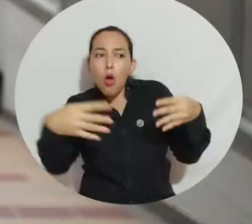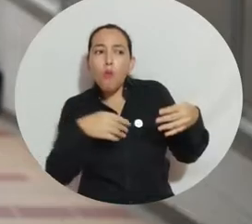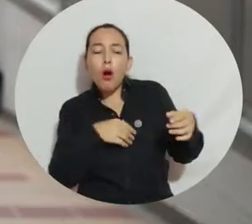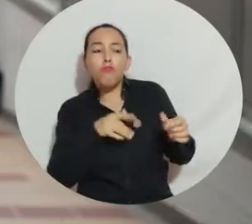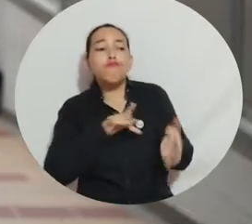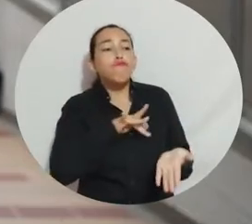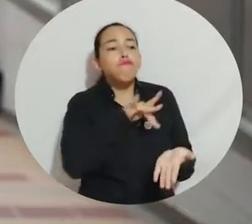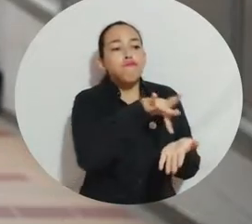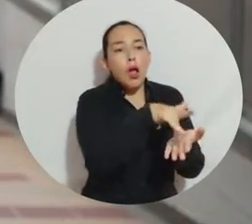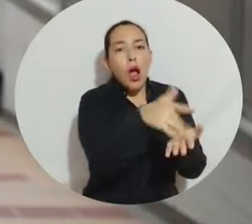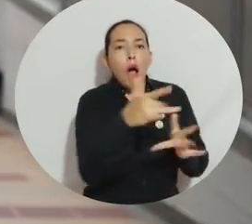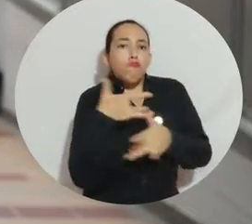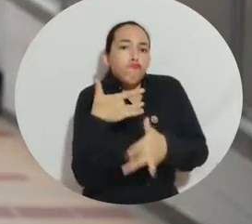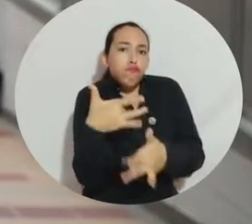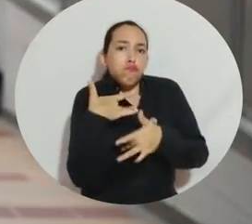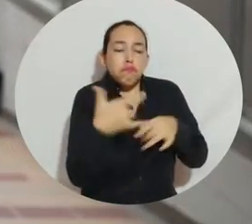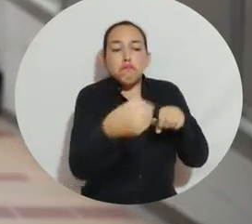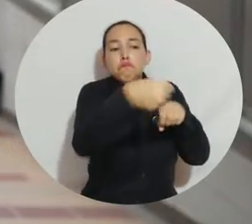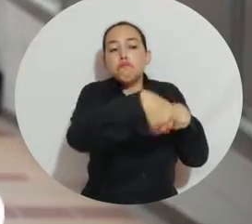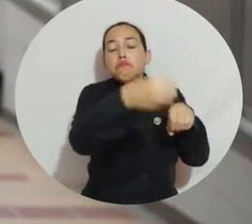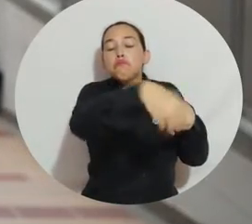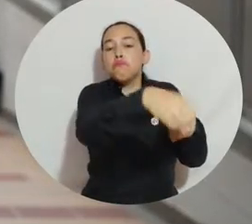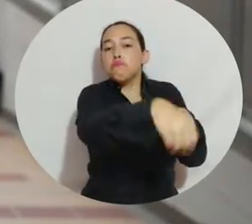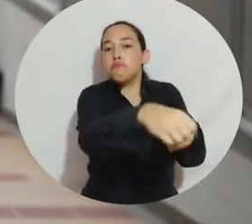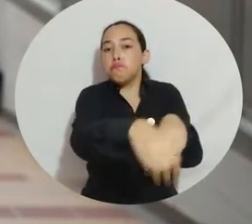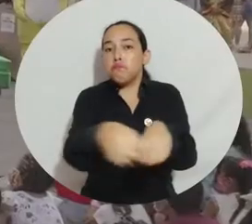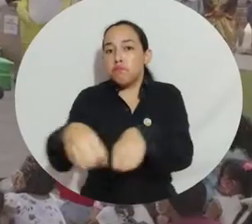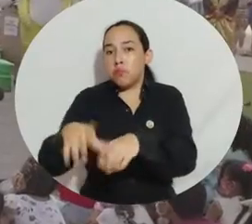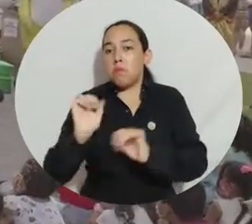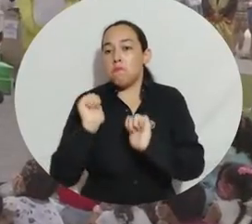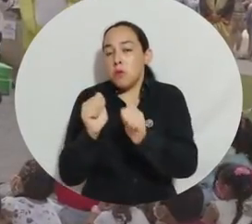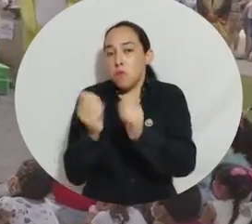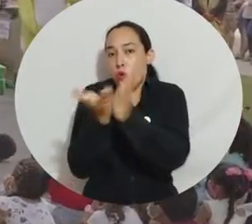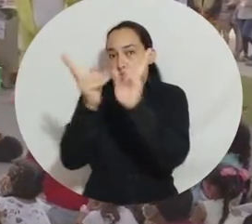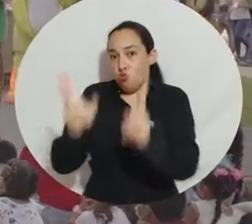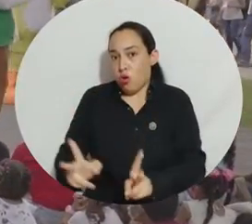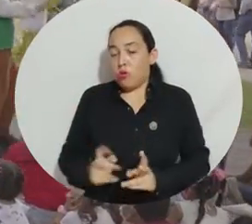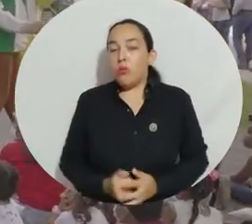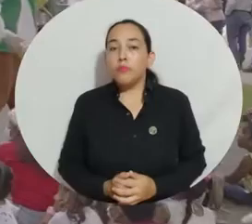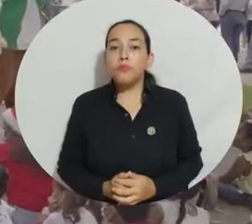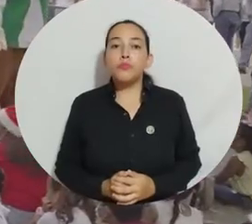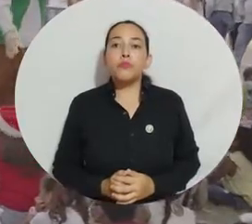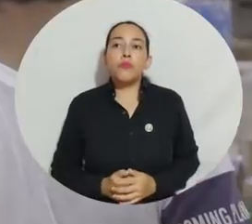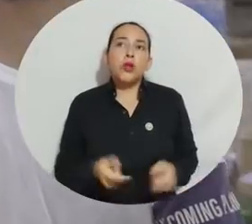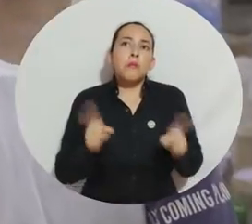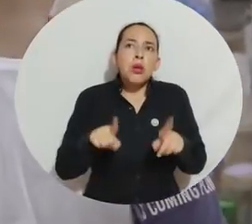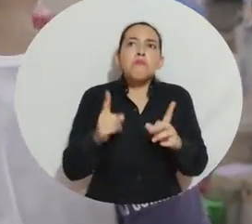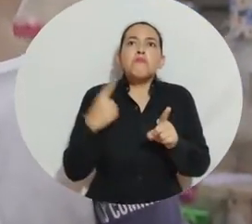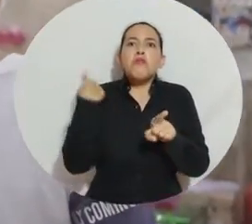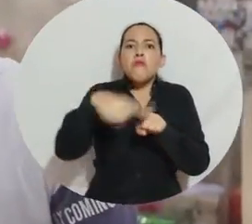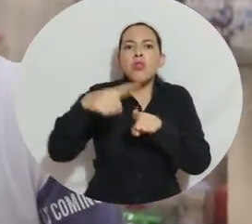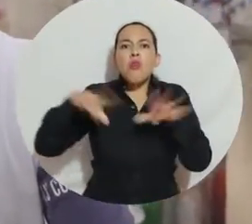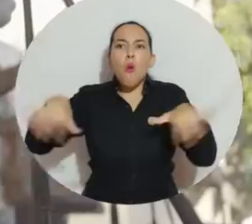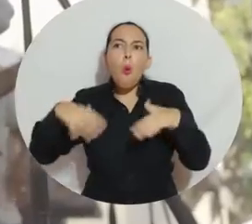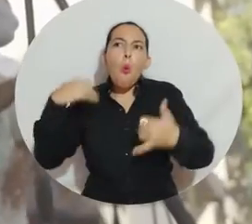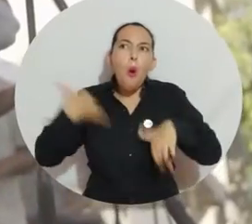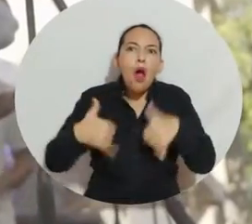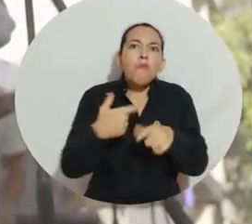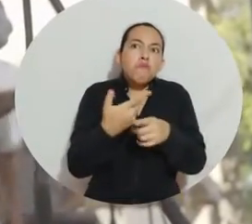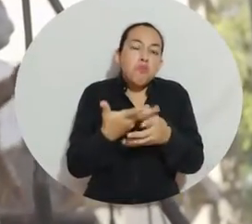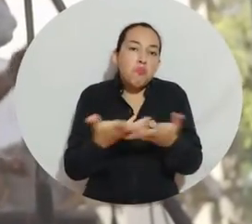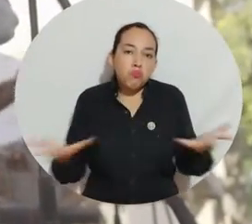recoger fondos o donaciones que los estudiantes nos pueden brindar. Además de eso, pues también podemos hacer actividades como juegos.